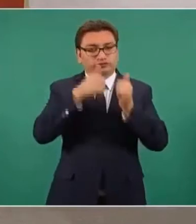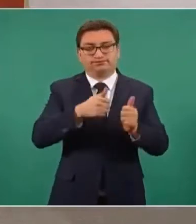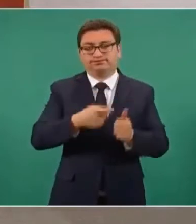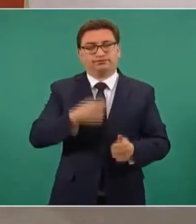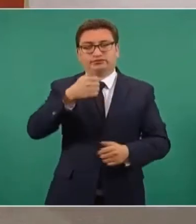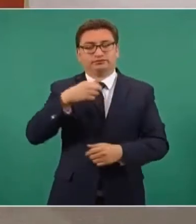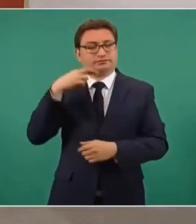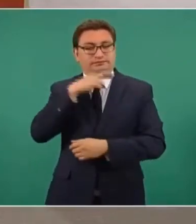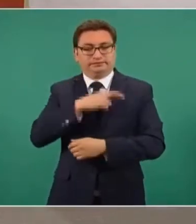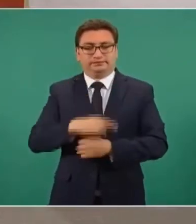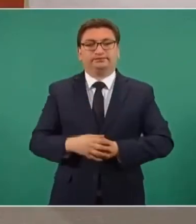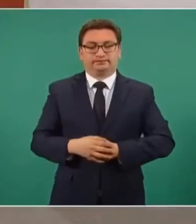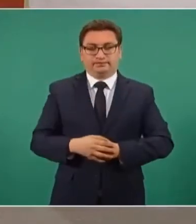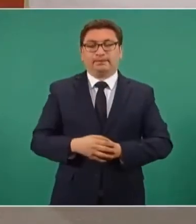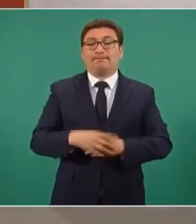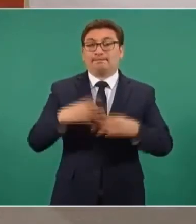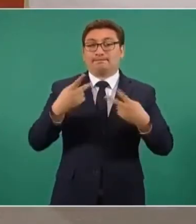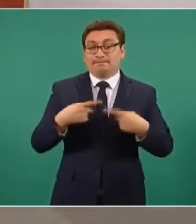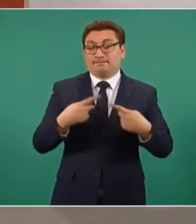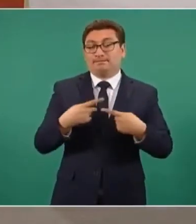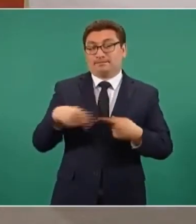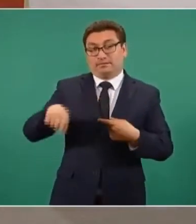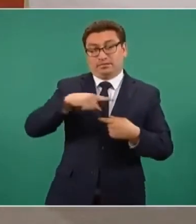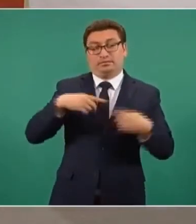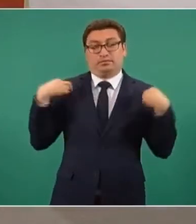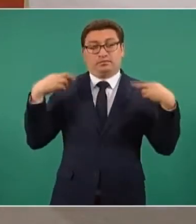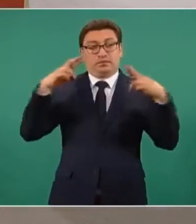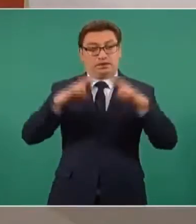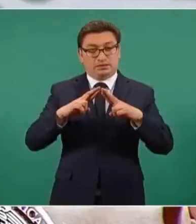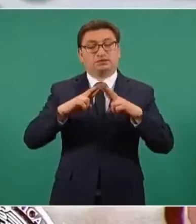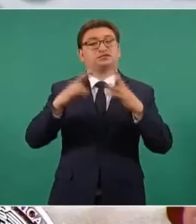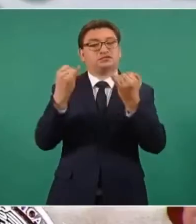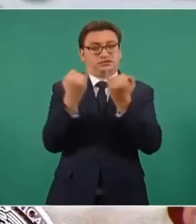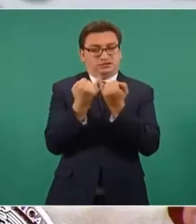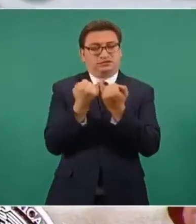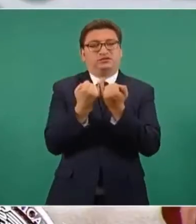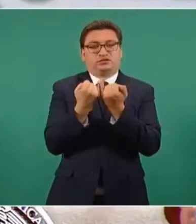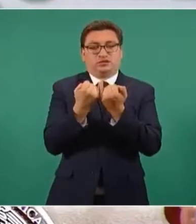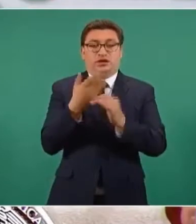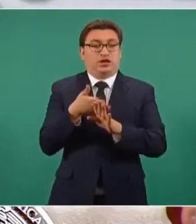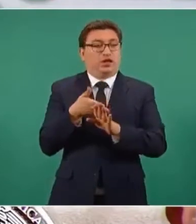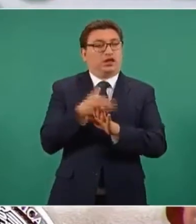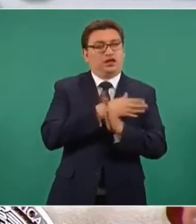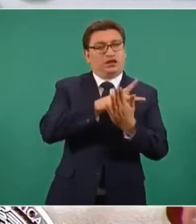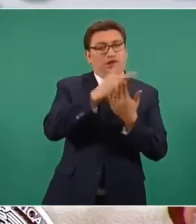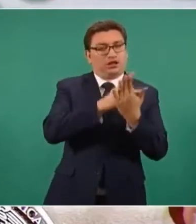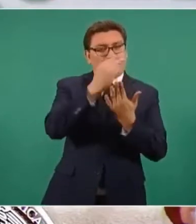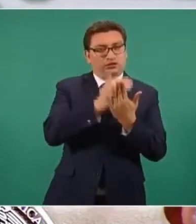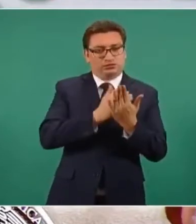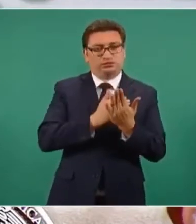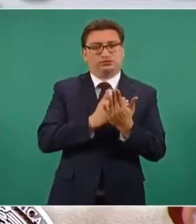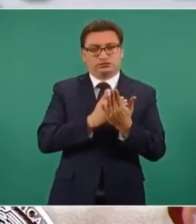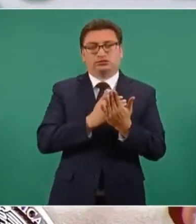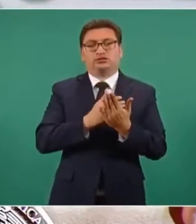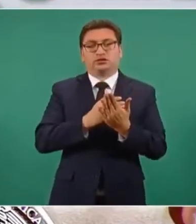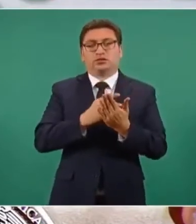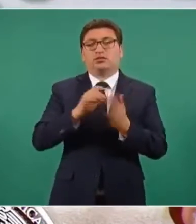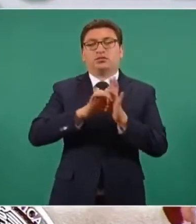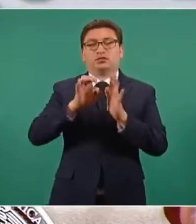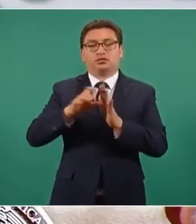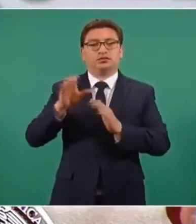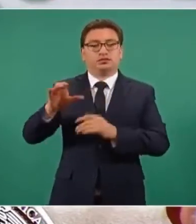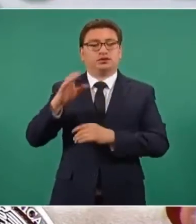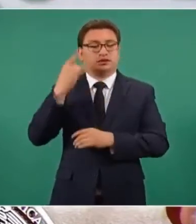El personal educativo también hemos explicado desde que se planeó, incluso antes de que iniciara en el estado de Campeche,